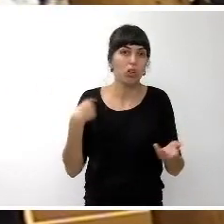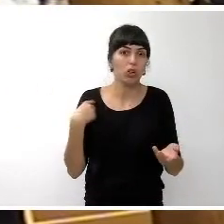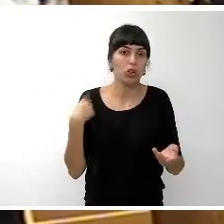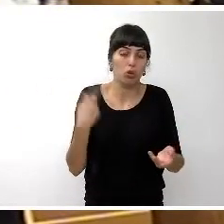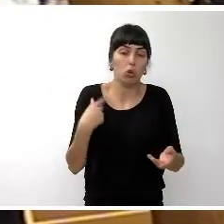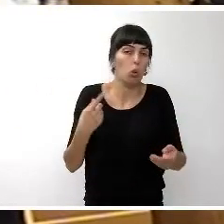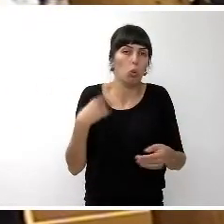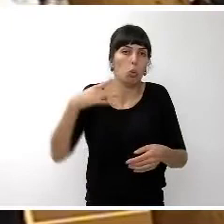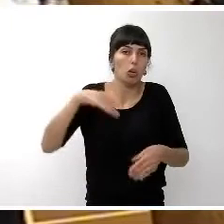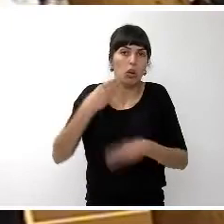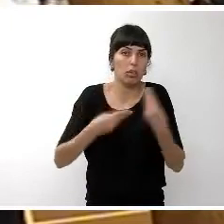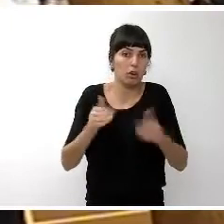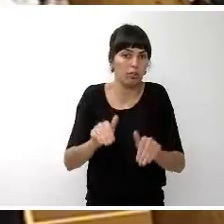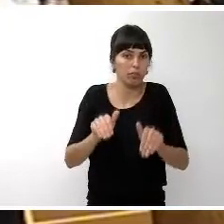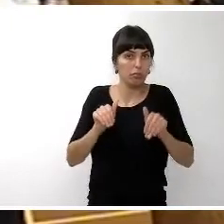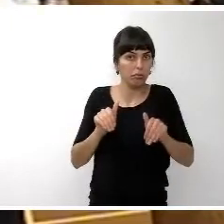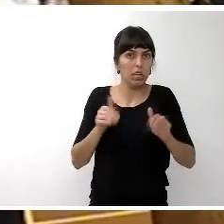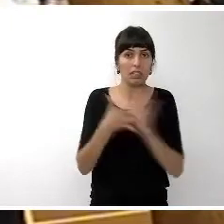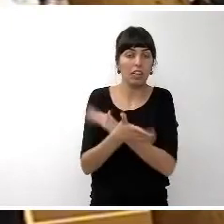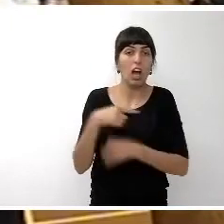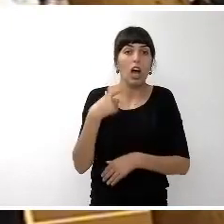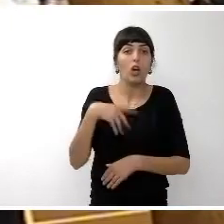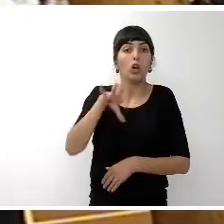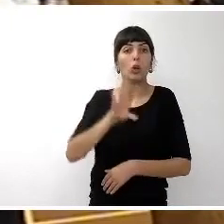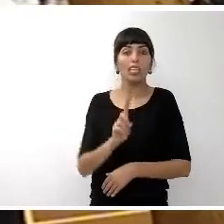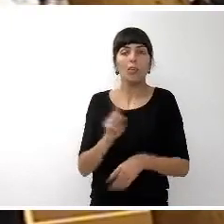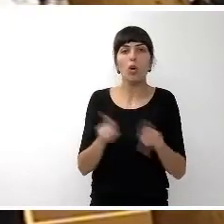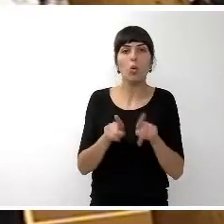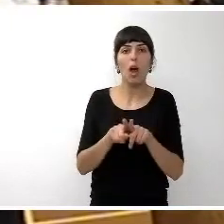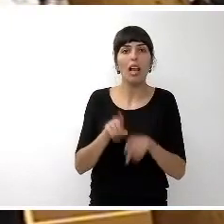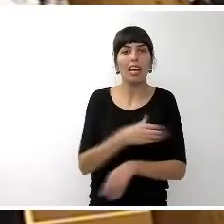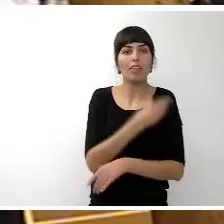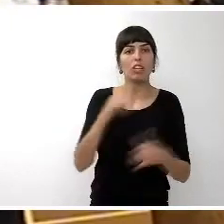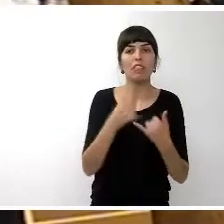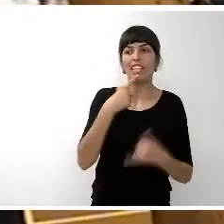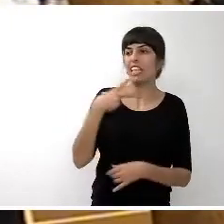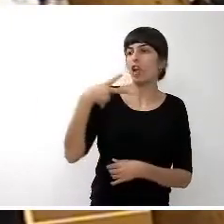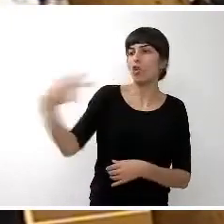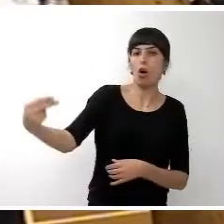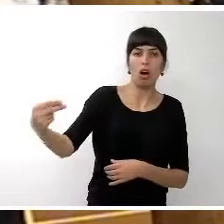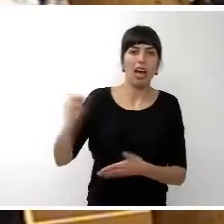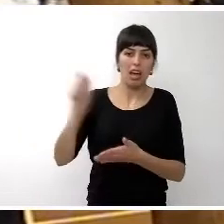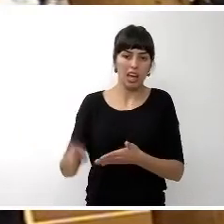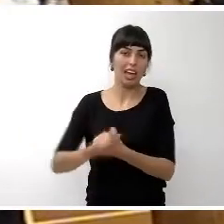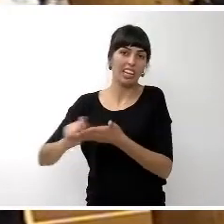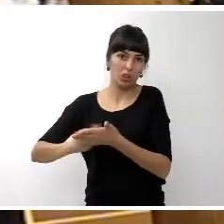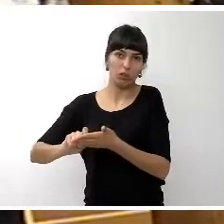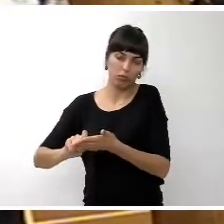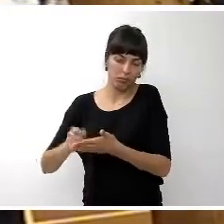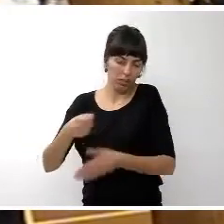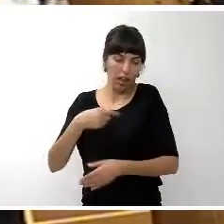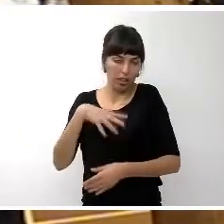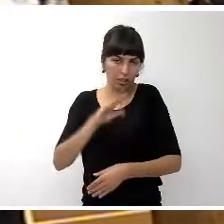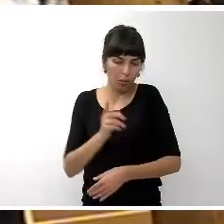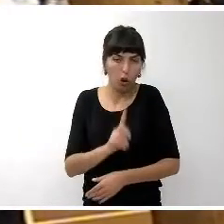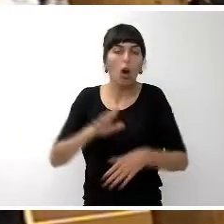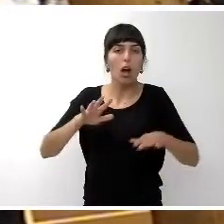abstendríamos. No entenderíamos tampoco que es un no a Eduardo Galeano, simplemente que se entiende que hay una